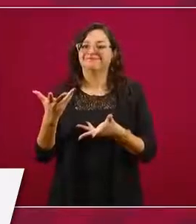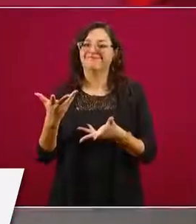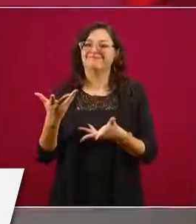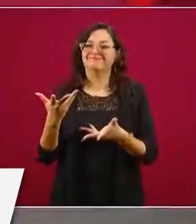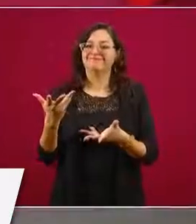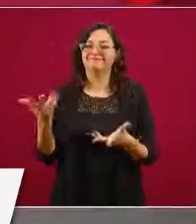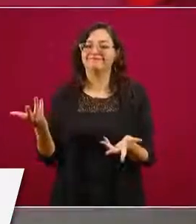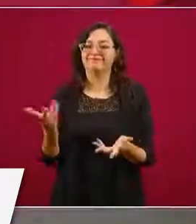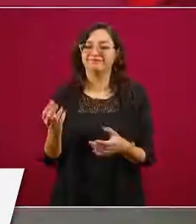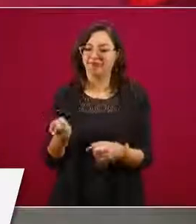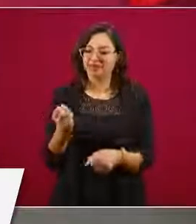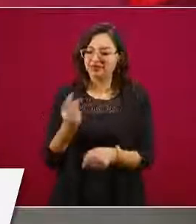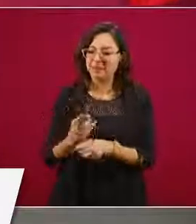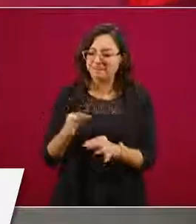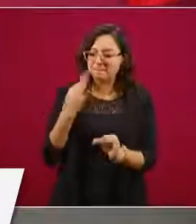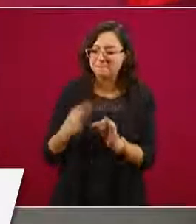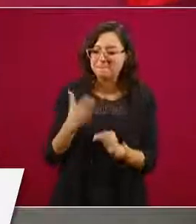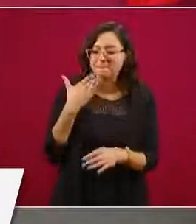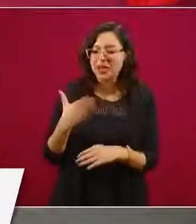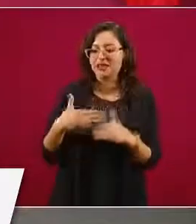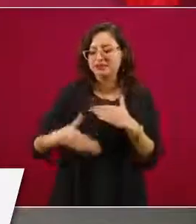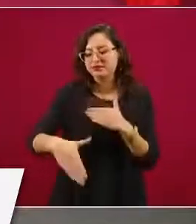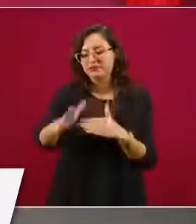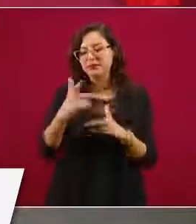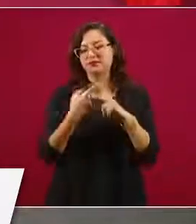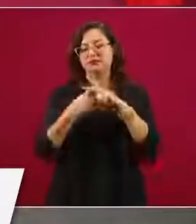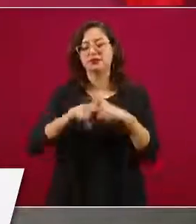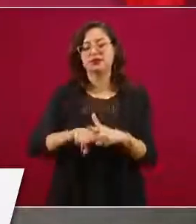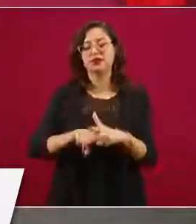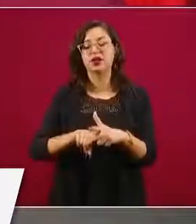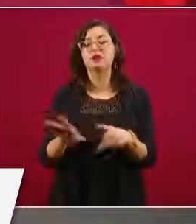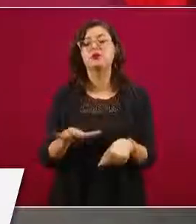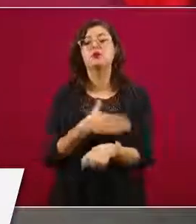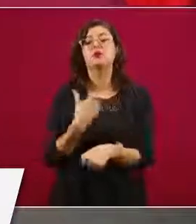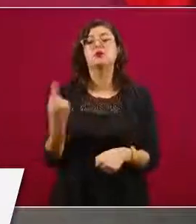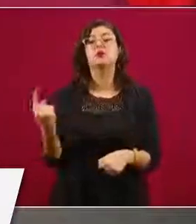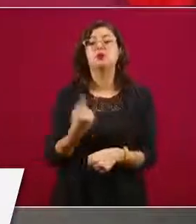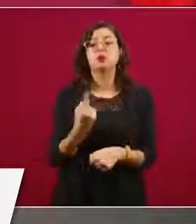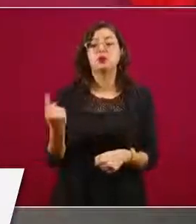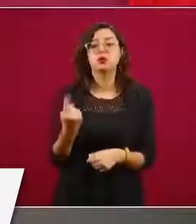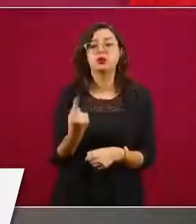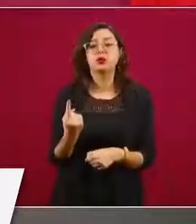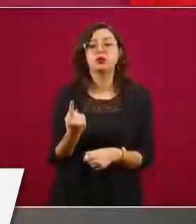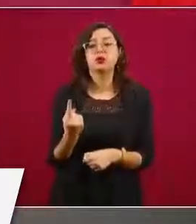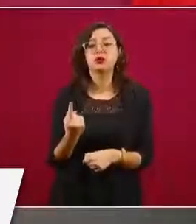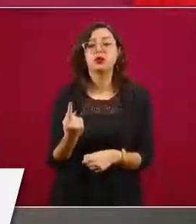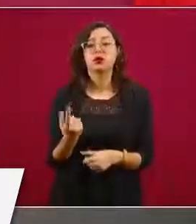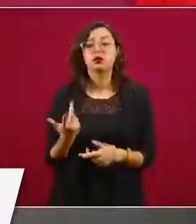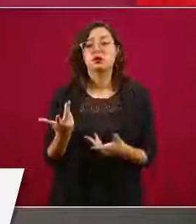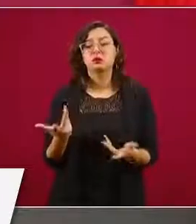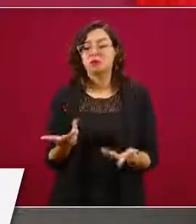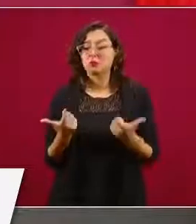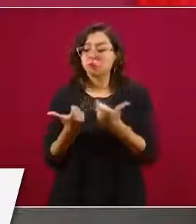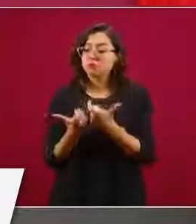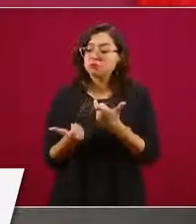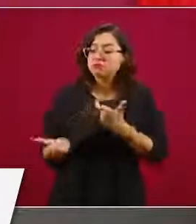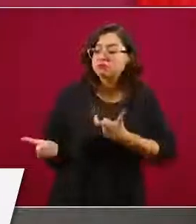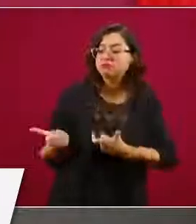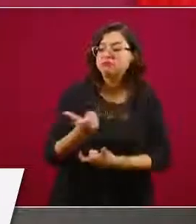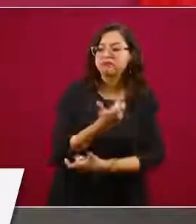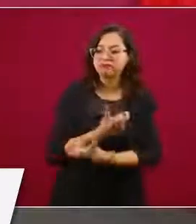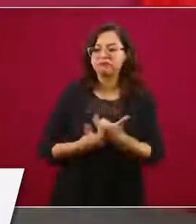asegura una integración económica